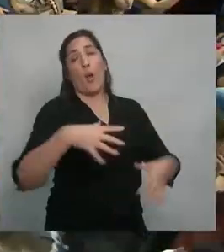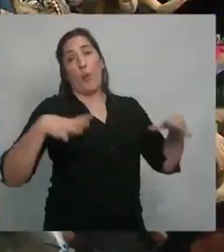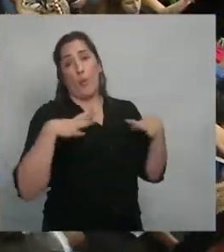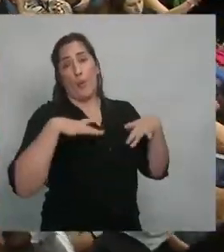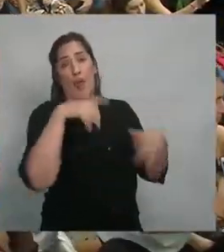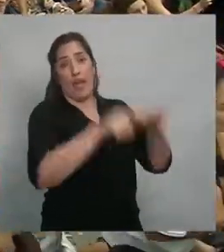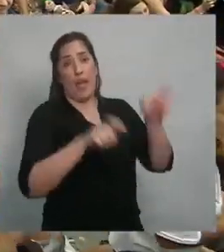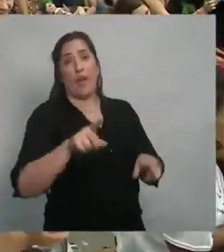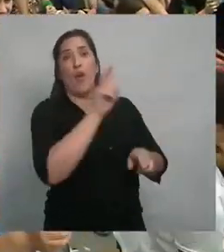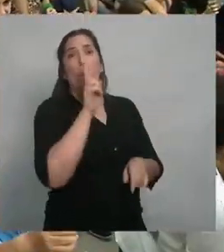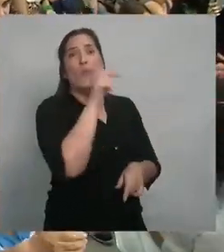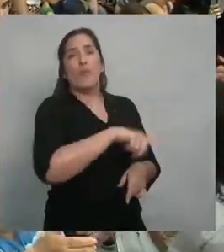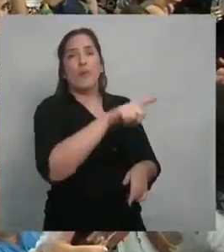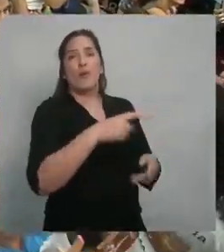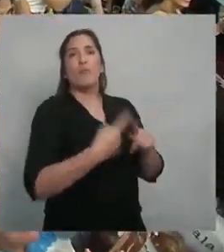Miren,